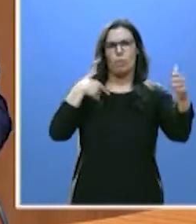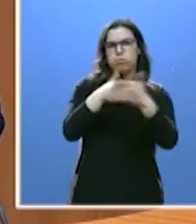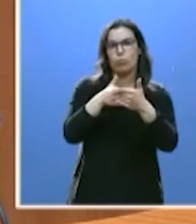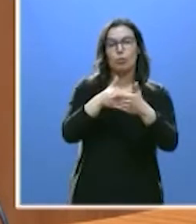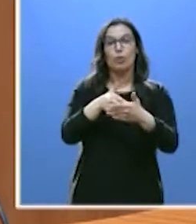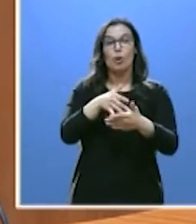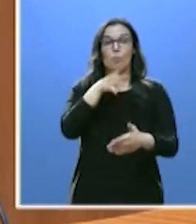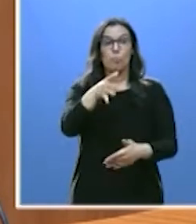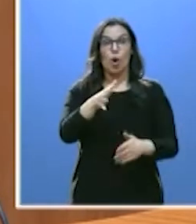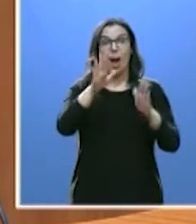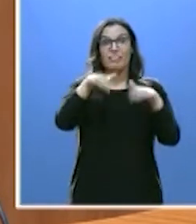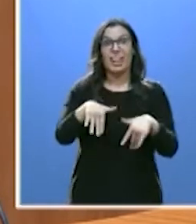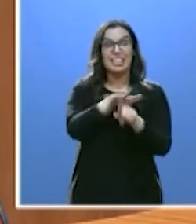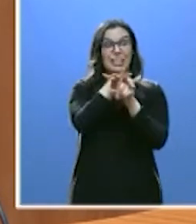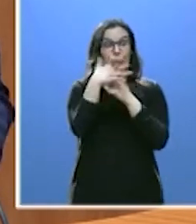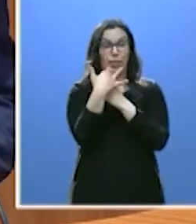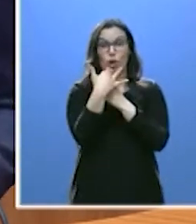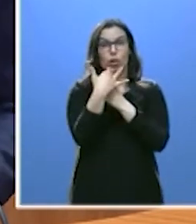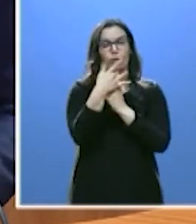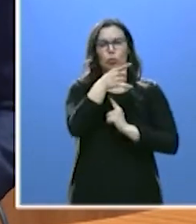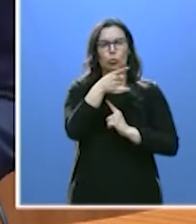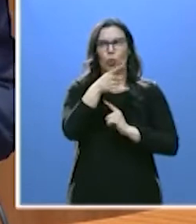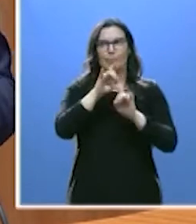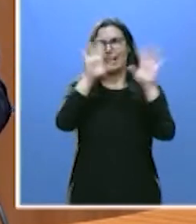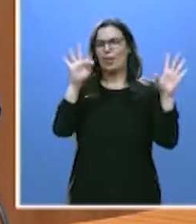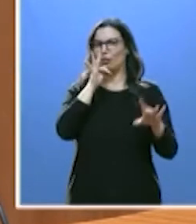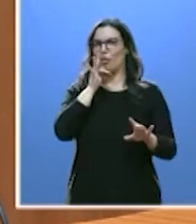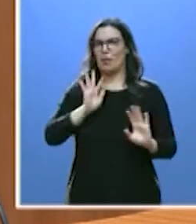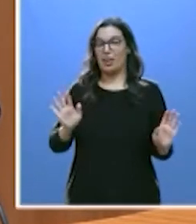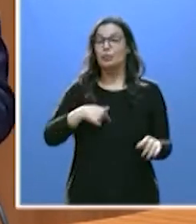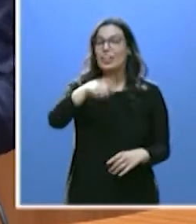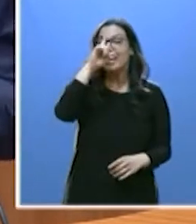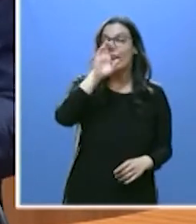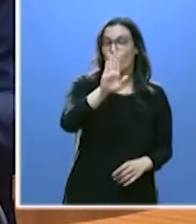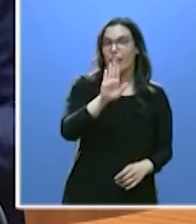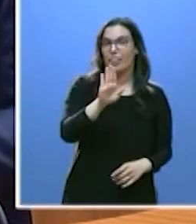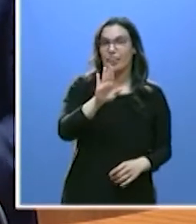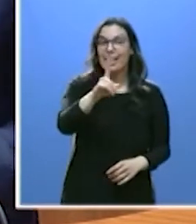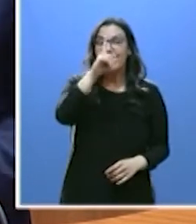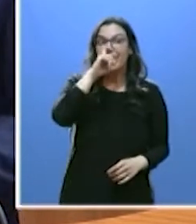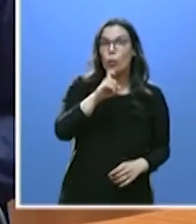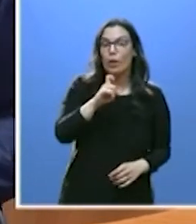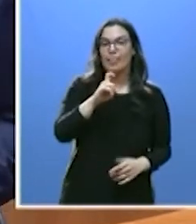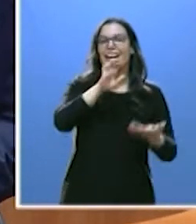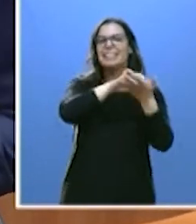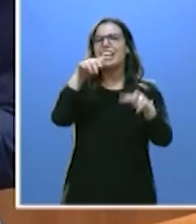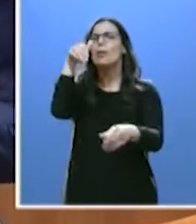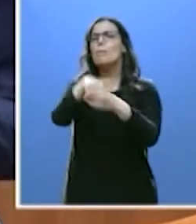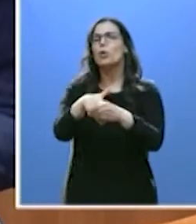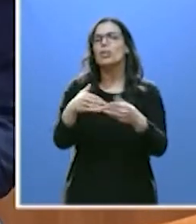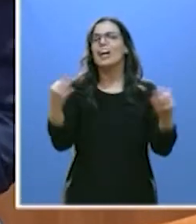ha digerido todavía esa situación y no se ha situado. Recuerde lo que votó Castilla y León.